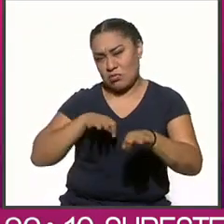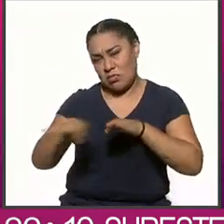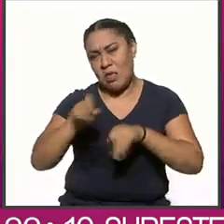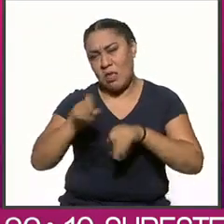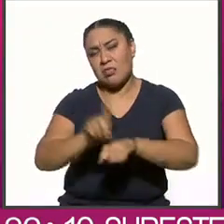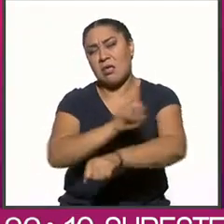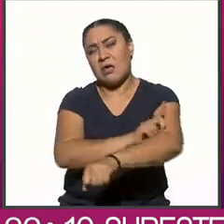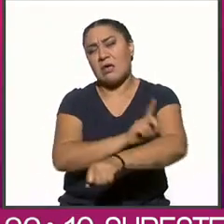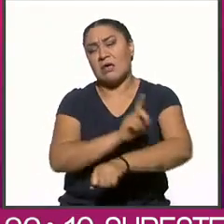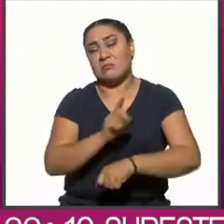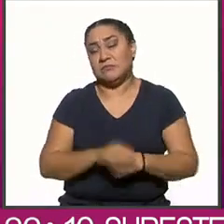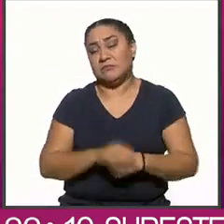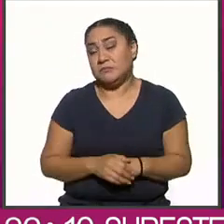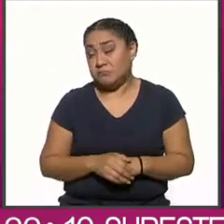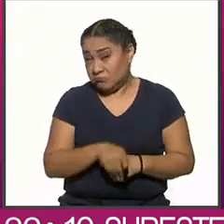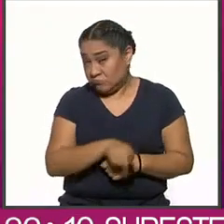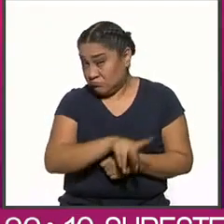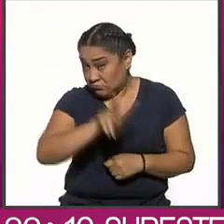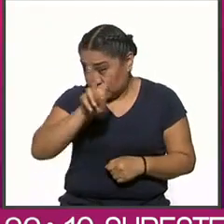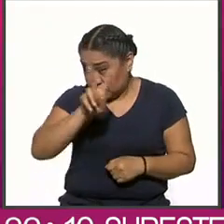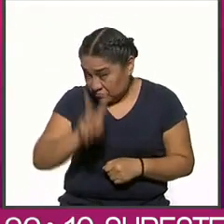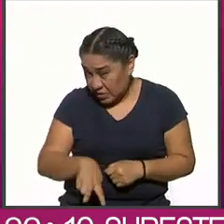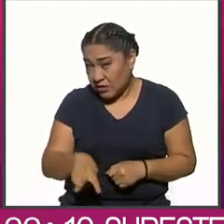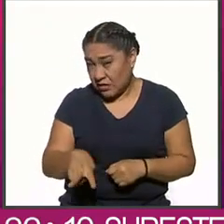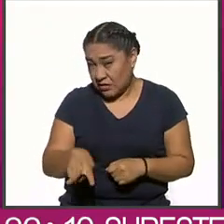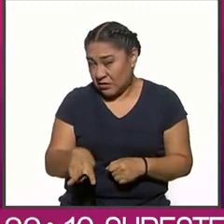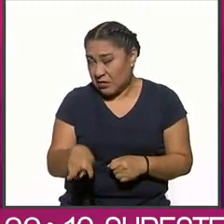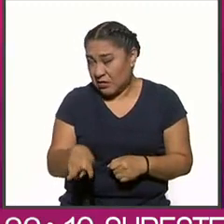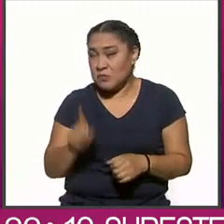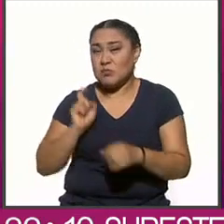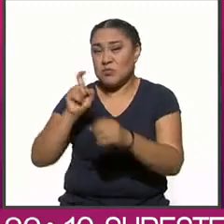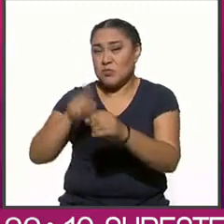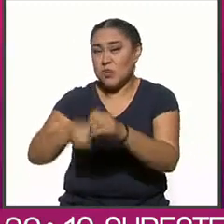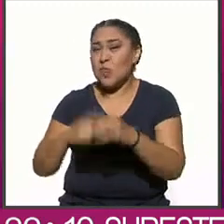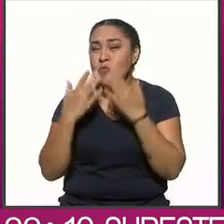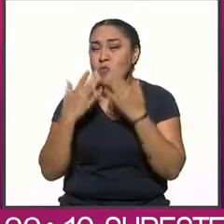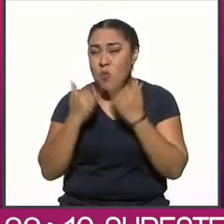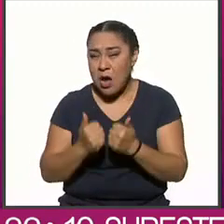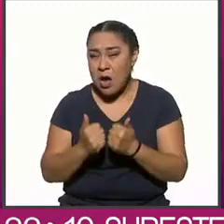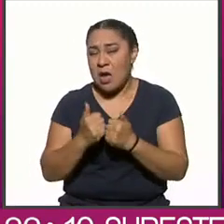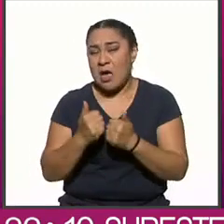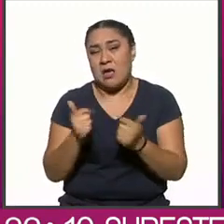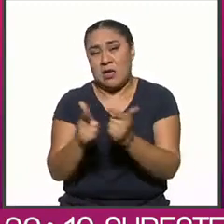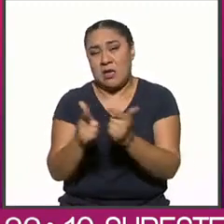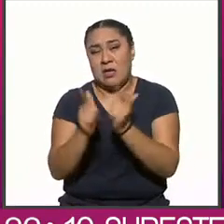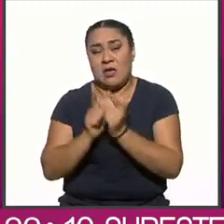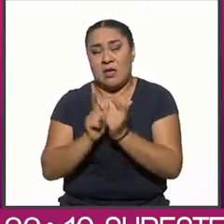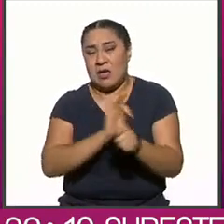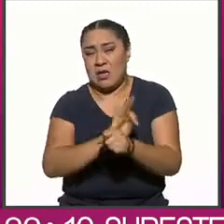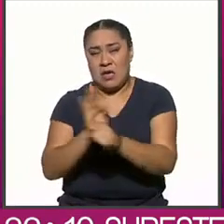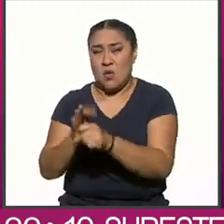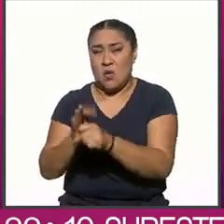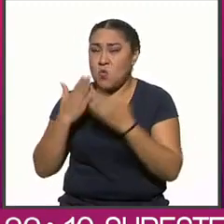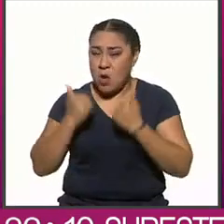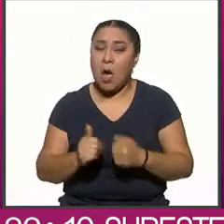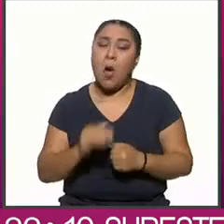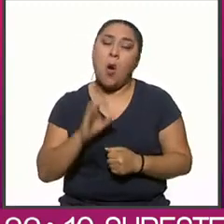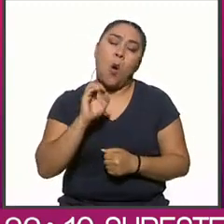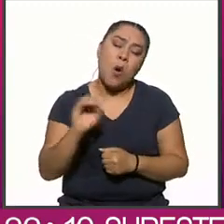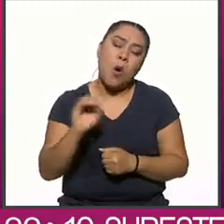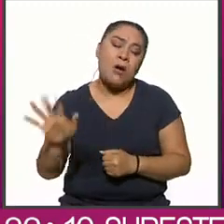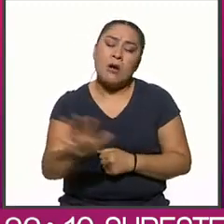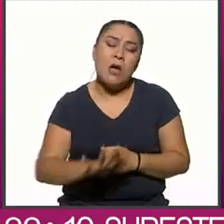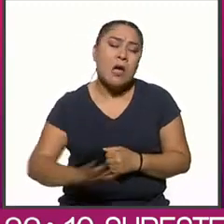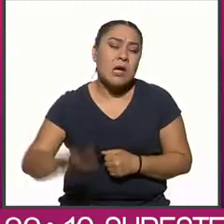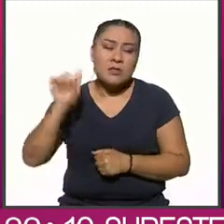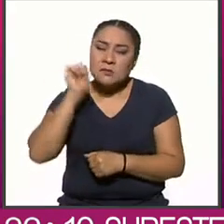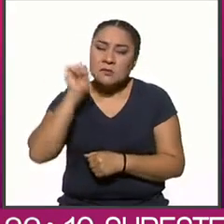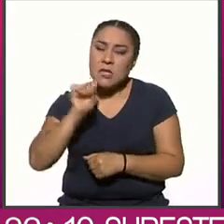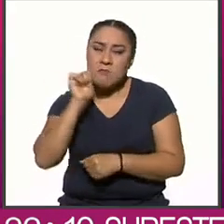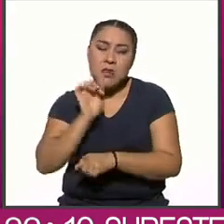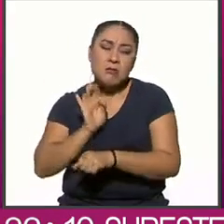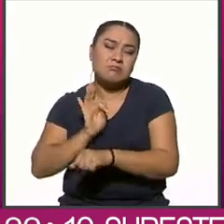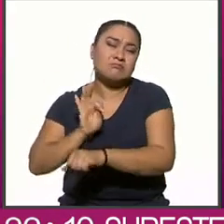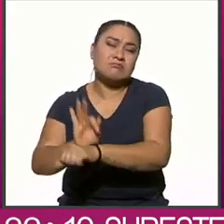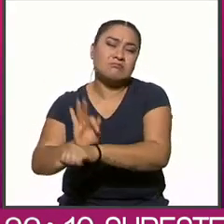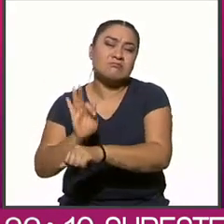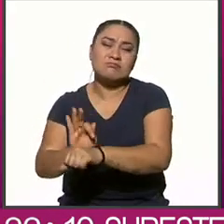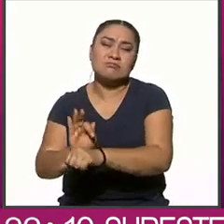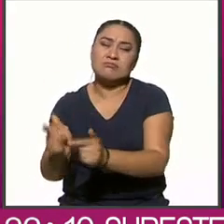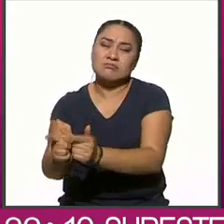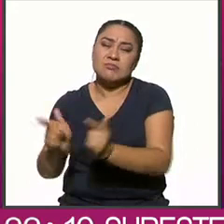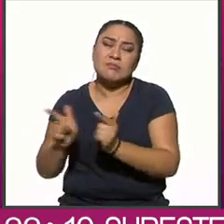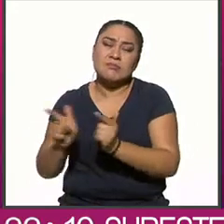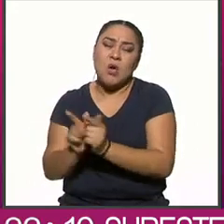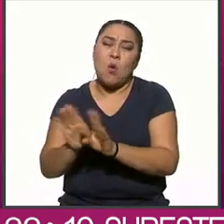¿De verdad son realmente ciudadanos sin filiaciones o simpatías partidistas? ¿O en realidad siempre han estado del lado del conservadurismo